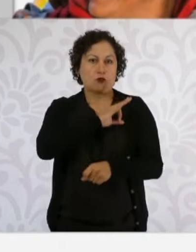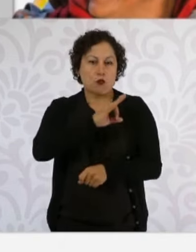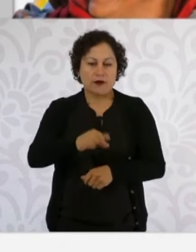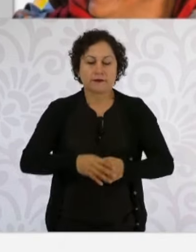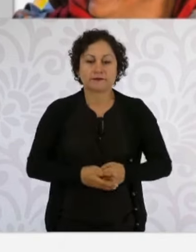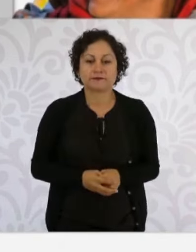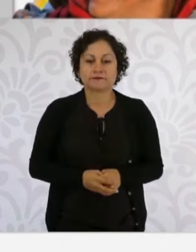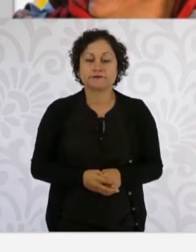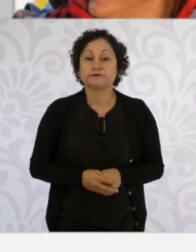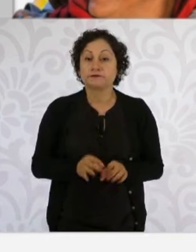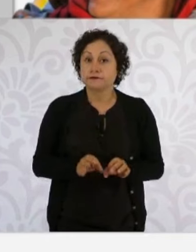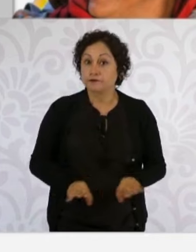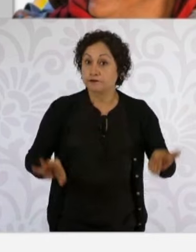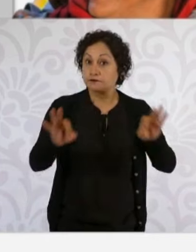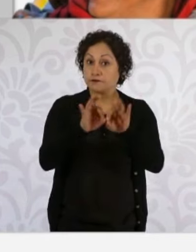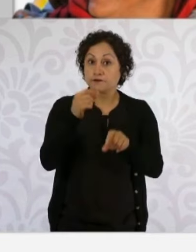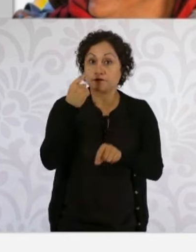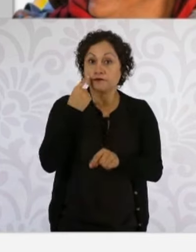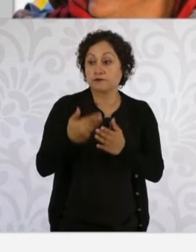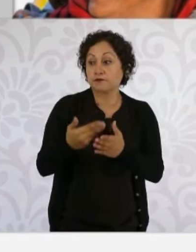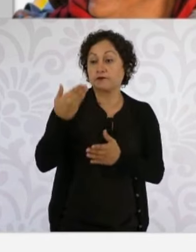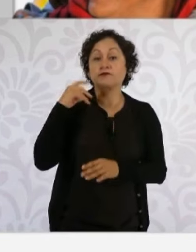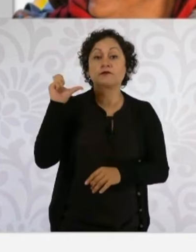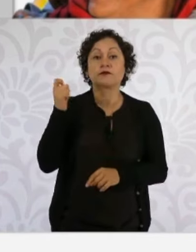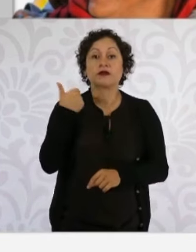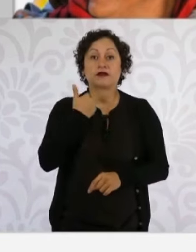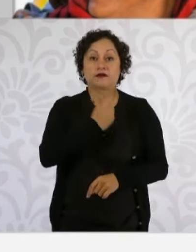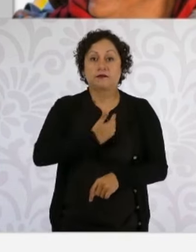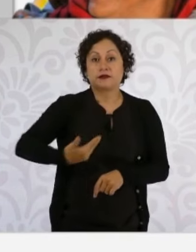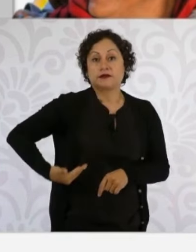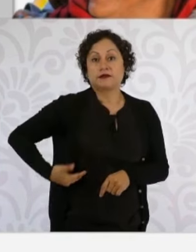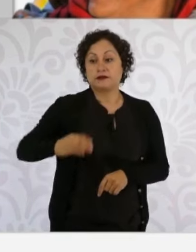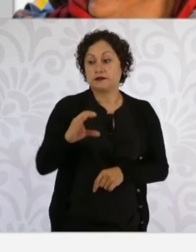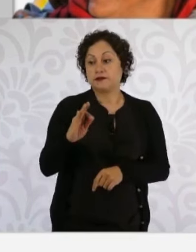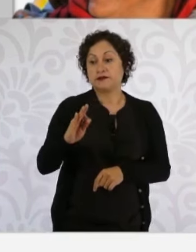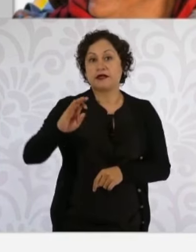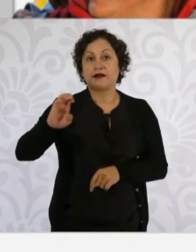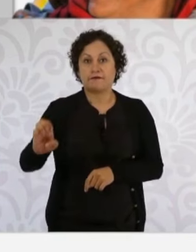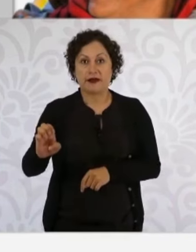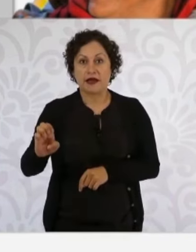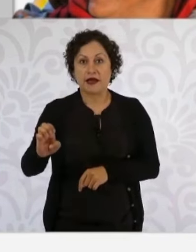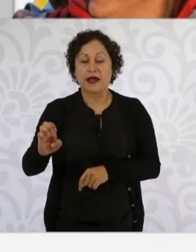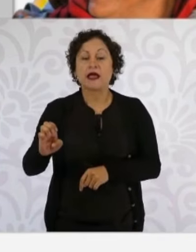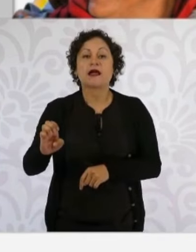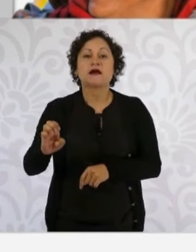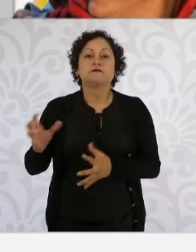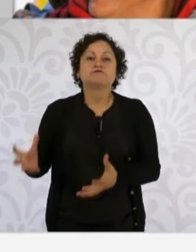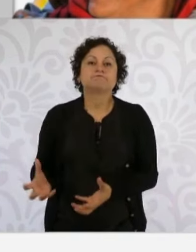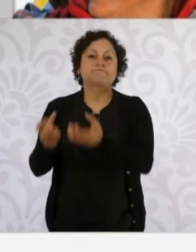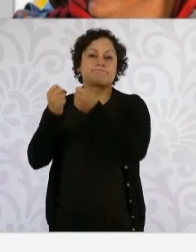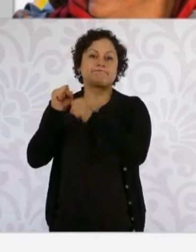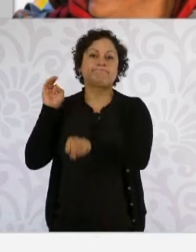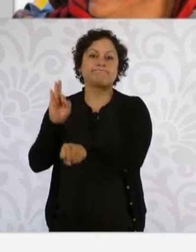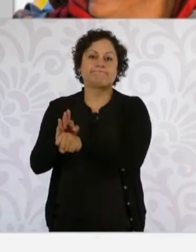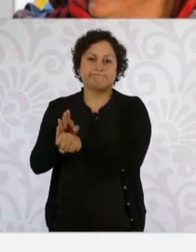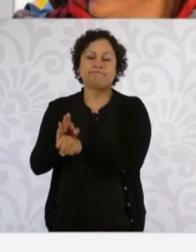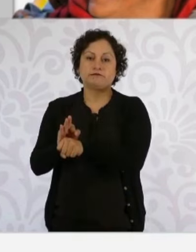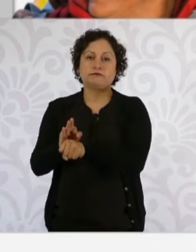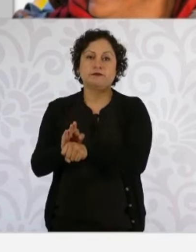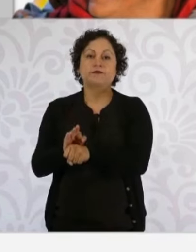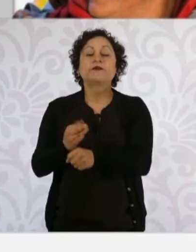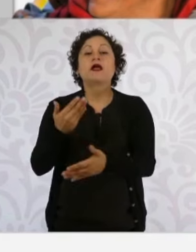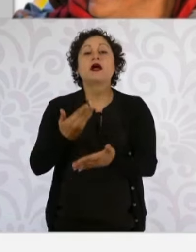que en la administración pasada se logró el rescate de CFE y se detuvo su privatización, al pasar de una generación del